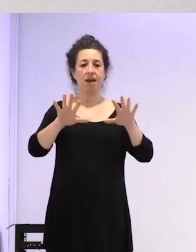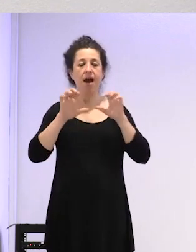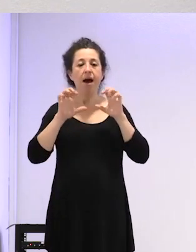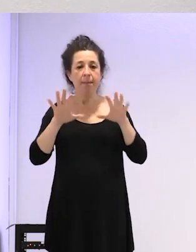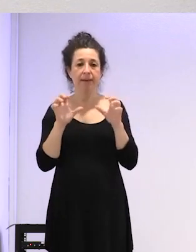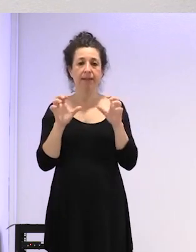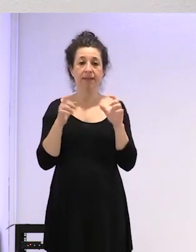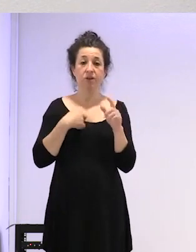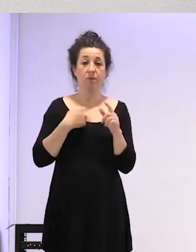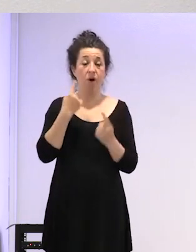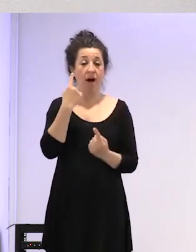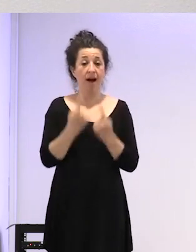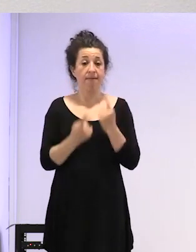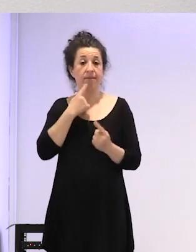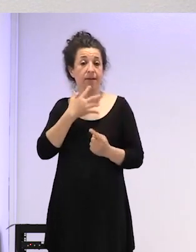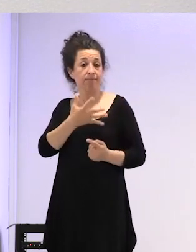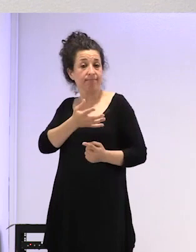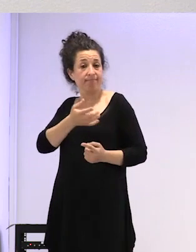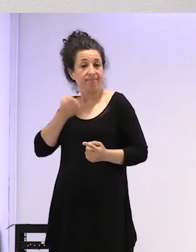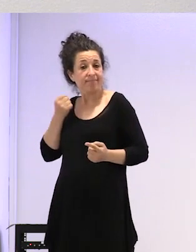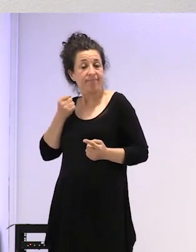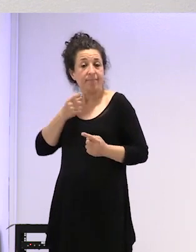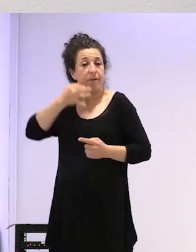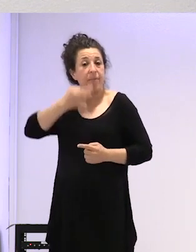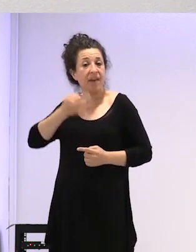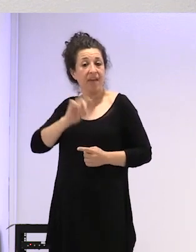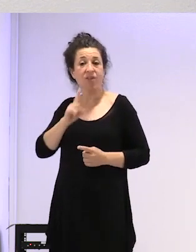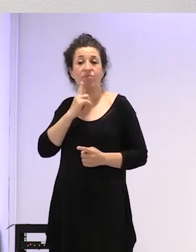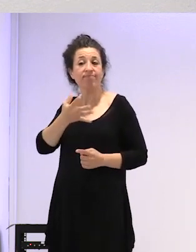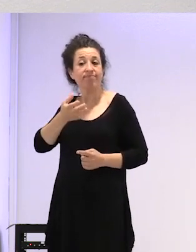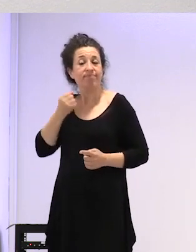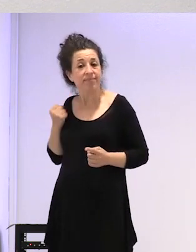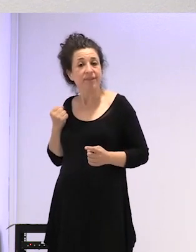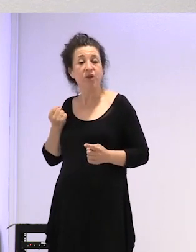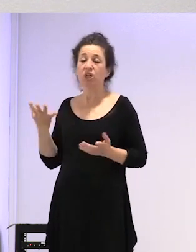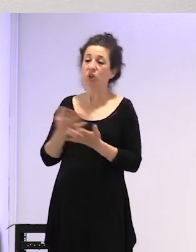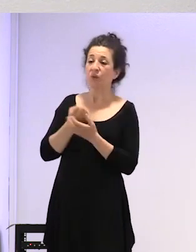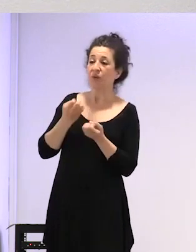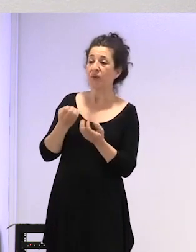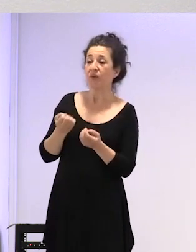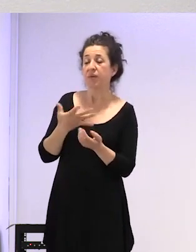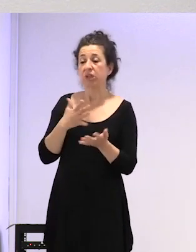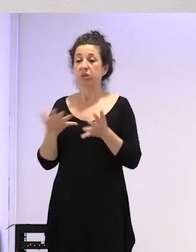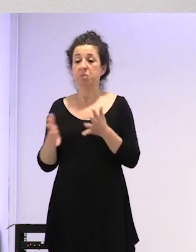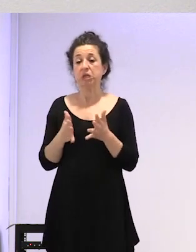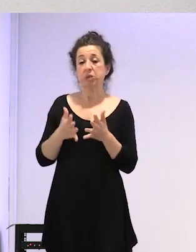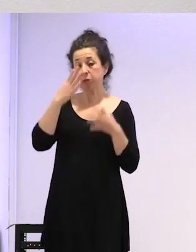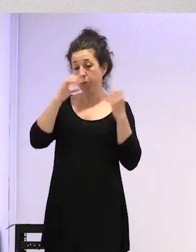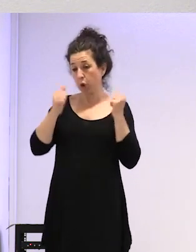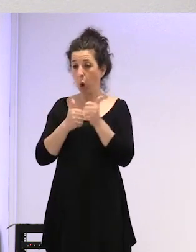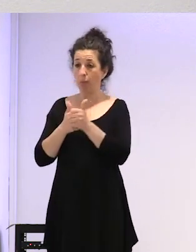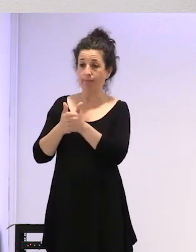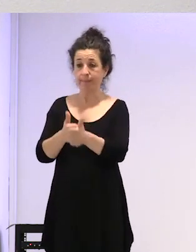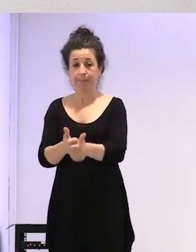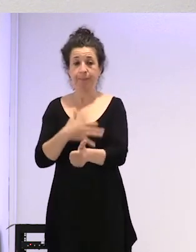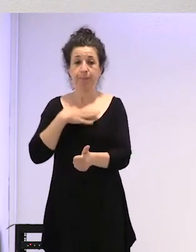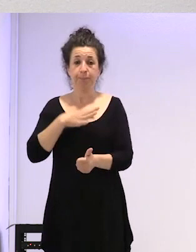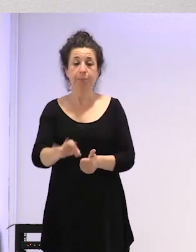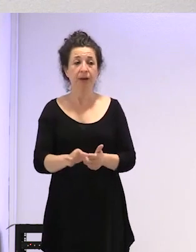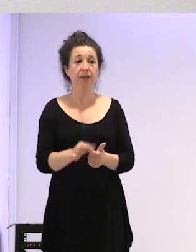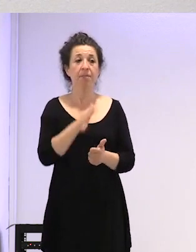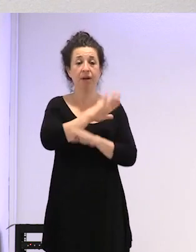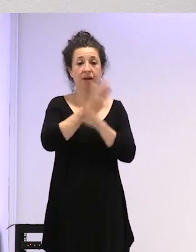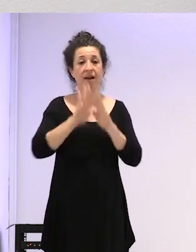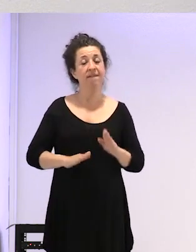cuentes lo que tú decías no cuentes la verdad de que todo está bien y así más o menos va a seguir por su poco el protocolo que está fijado porque al final